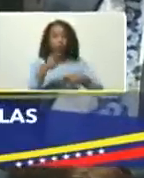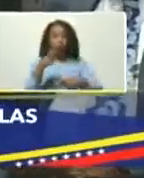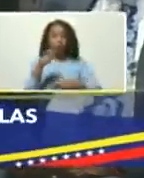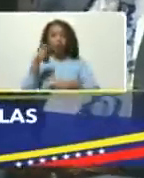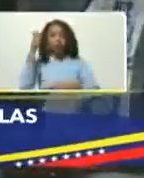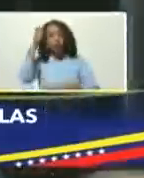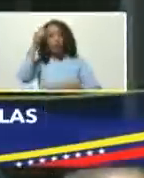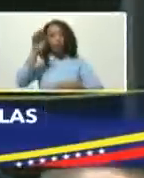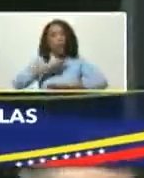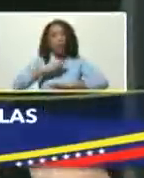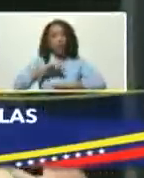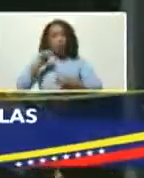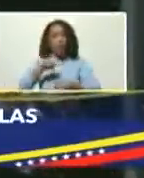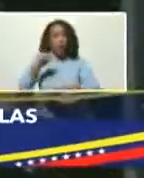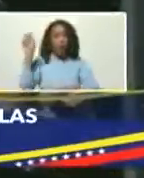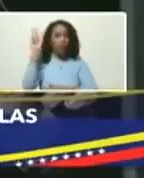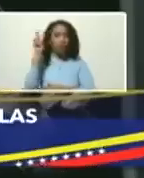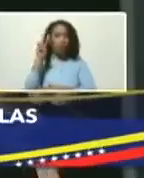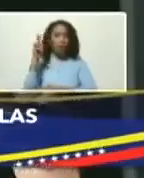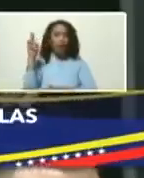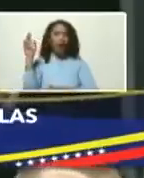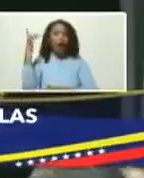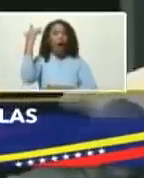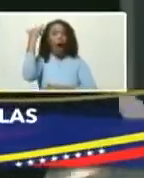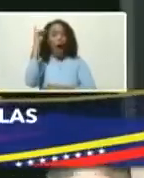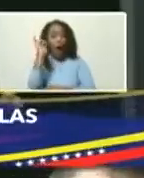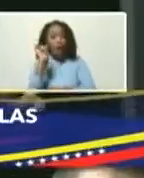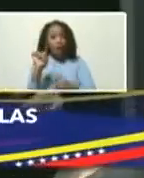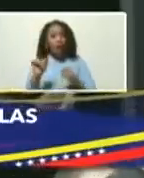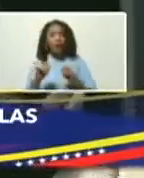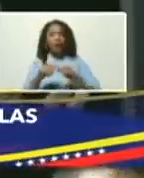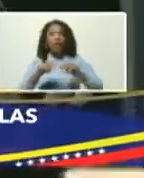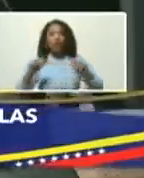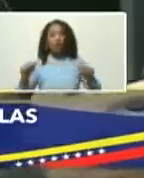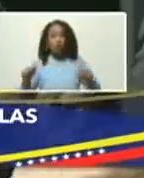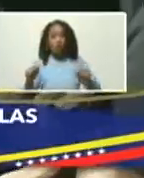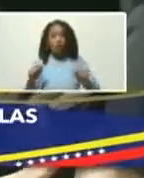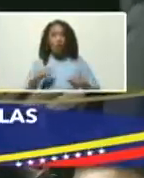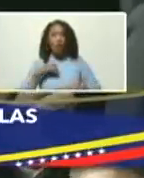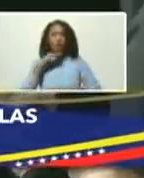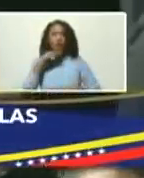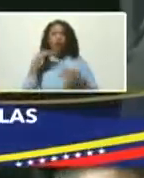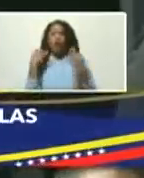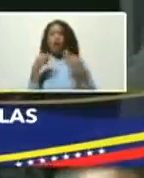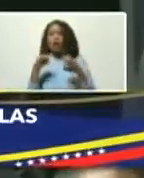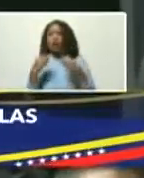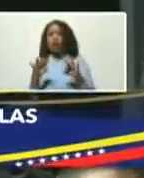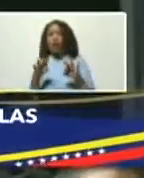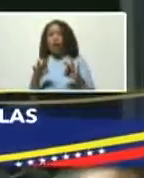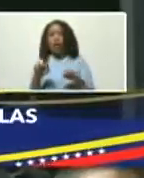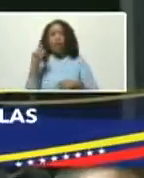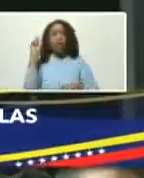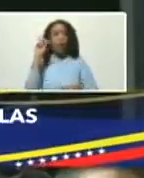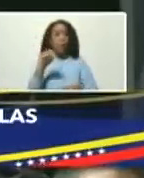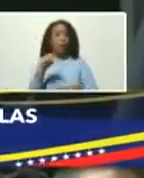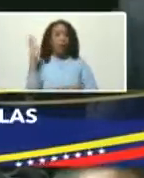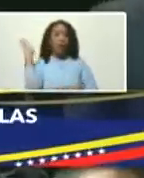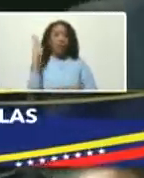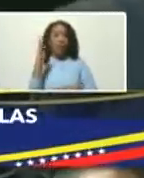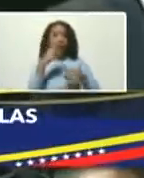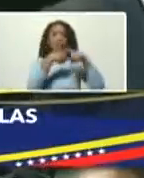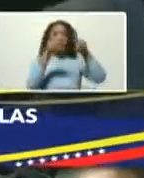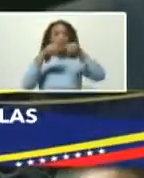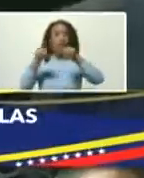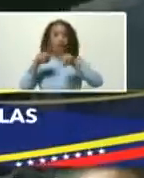Venezuela tiene geográficamente un país con riquezas naturales riquezas también que vienen derivadas